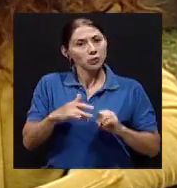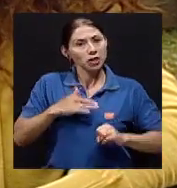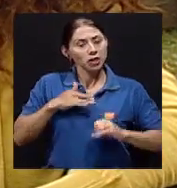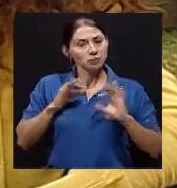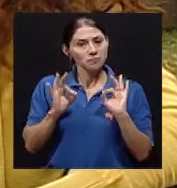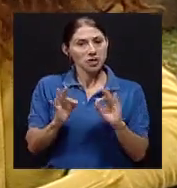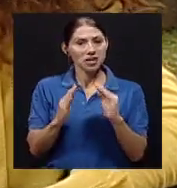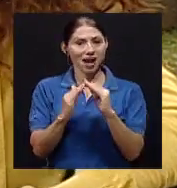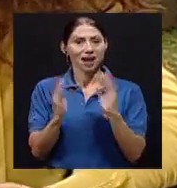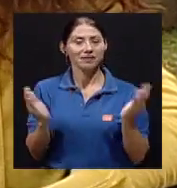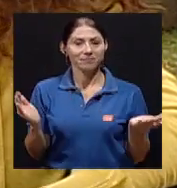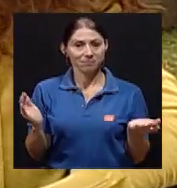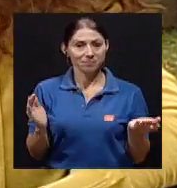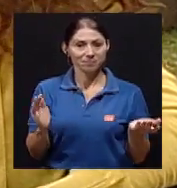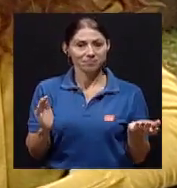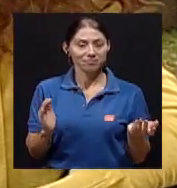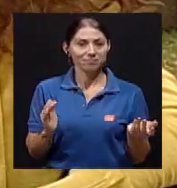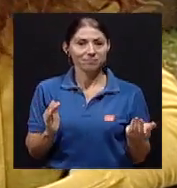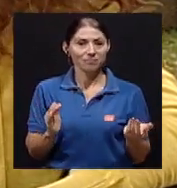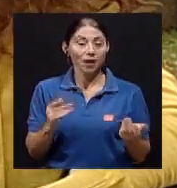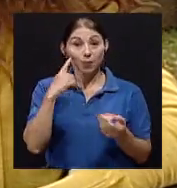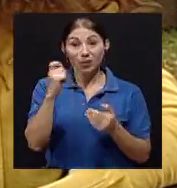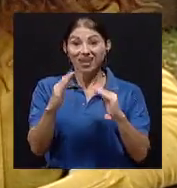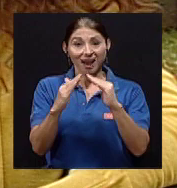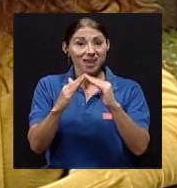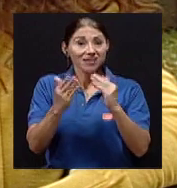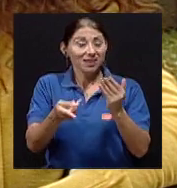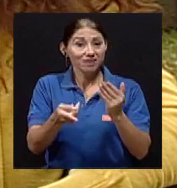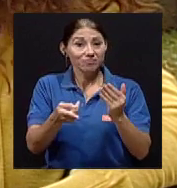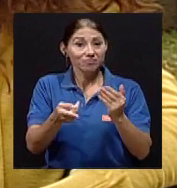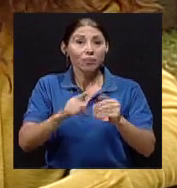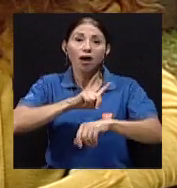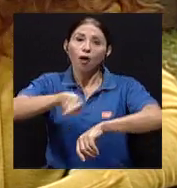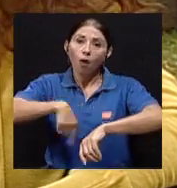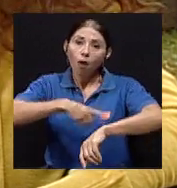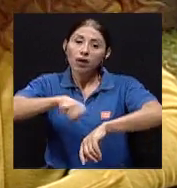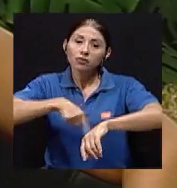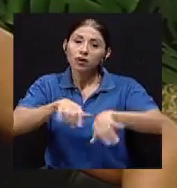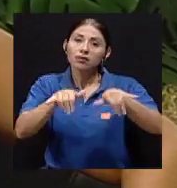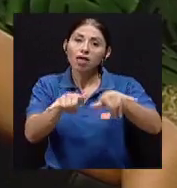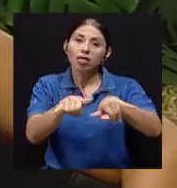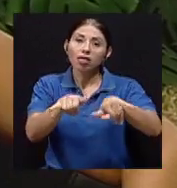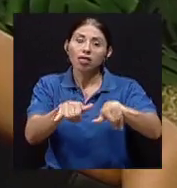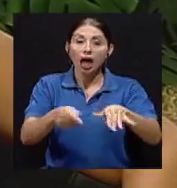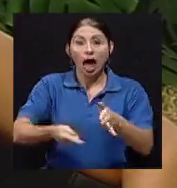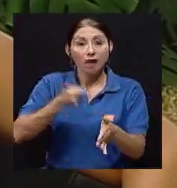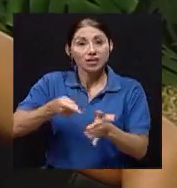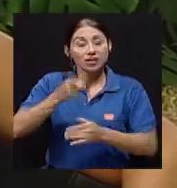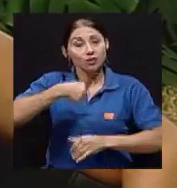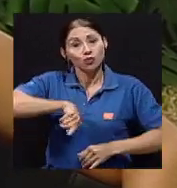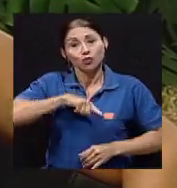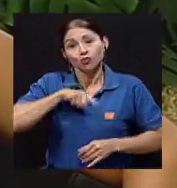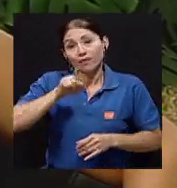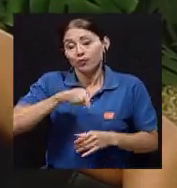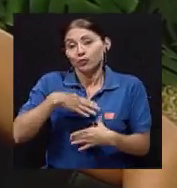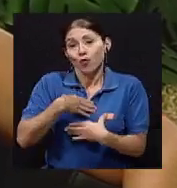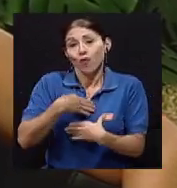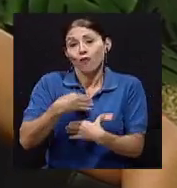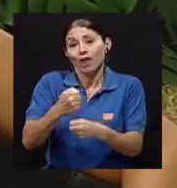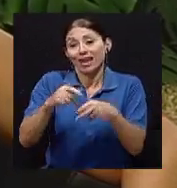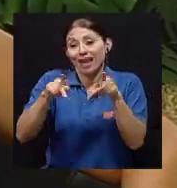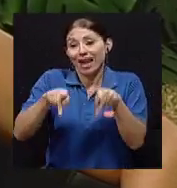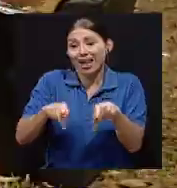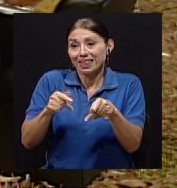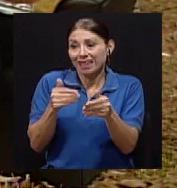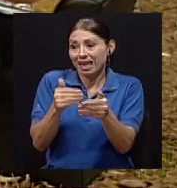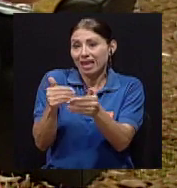podamos sentirnos bien, ya que es el sitio donde pasamos muchas horas también y a veces tenemos que confiar en la gente que